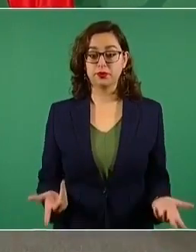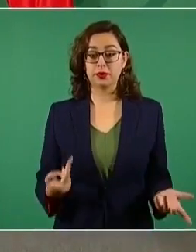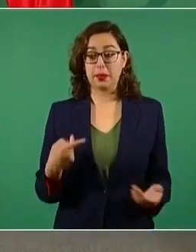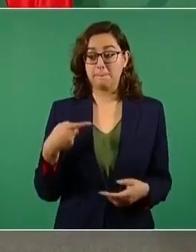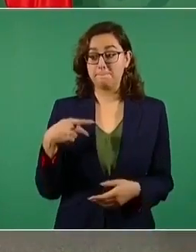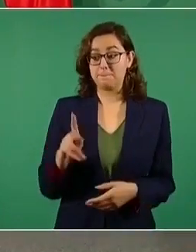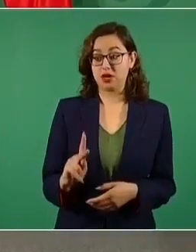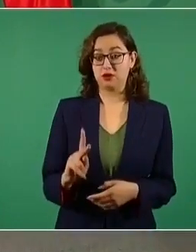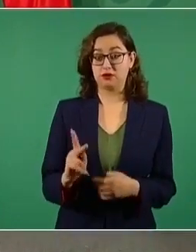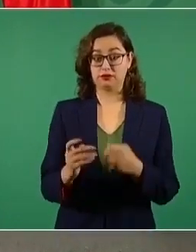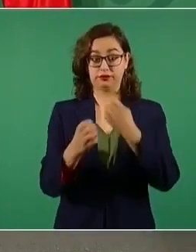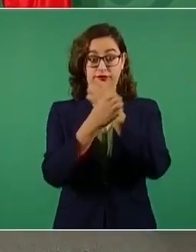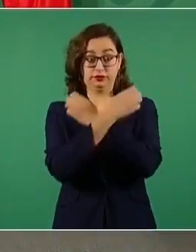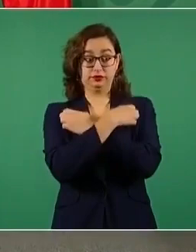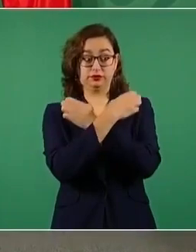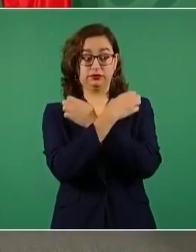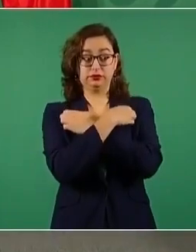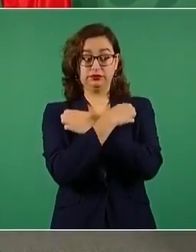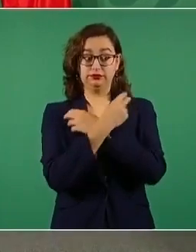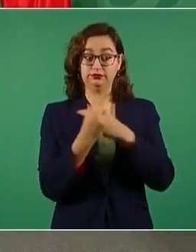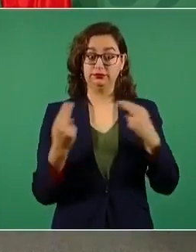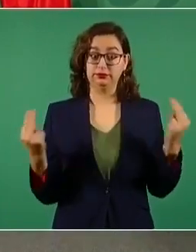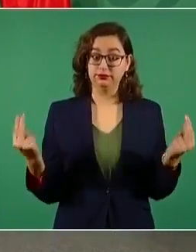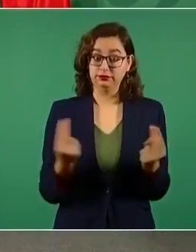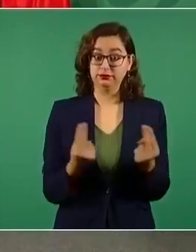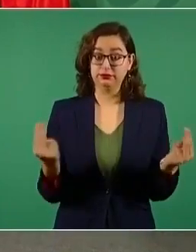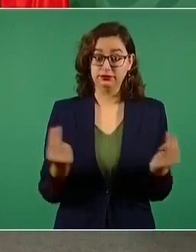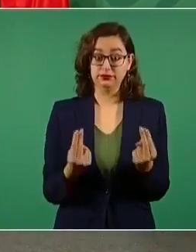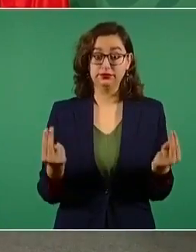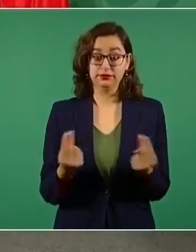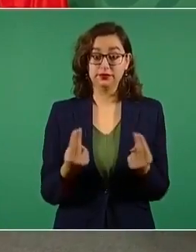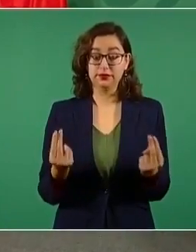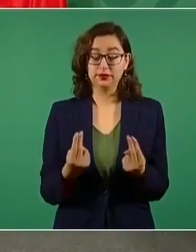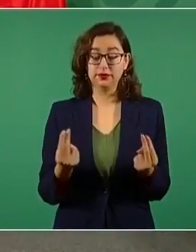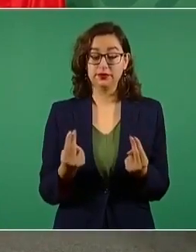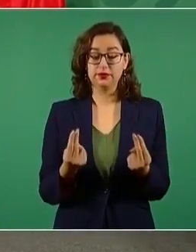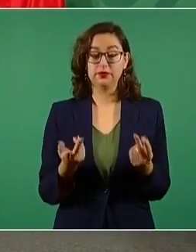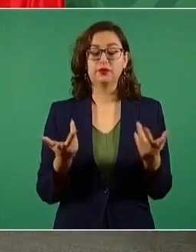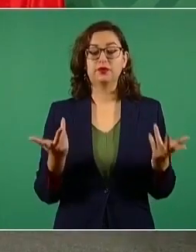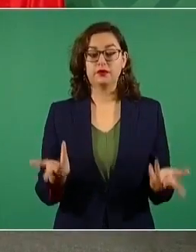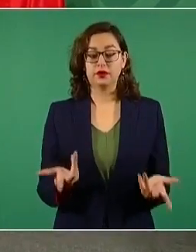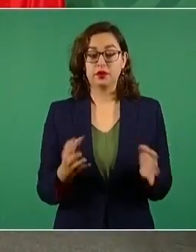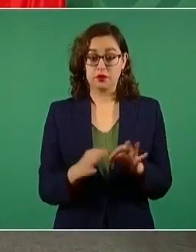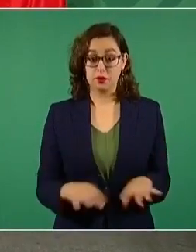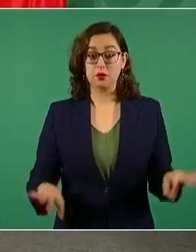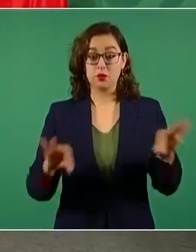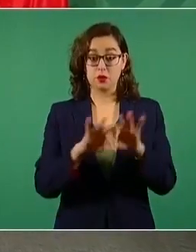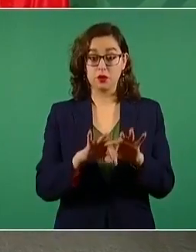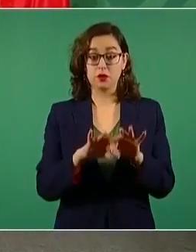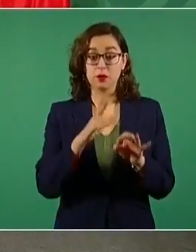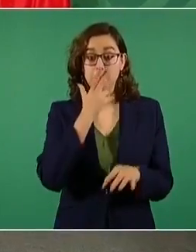y si nos importa la educación,